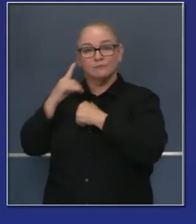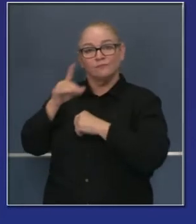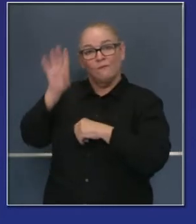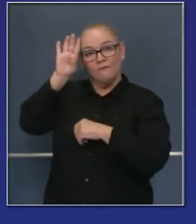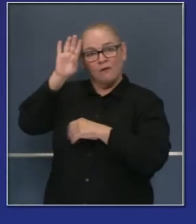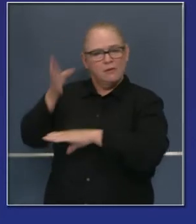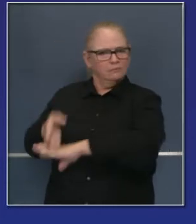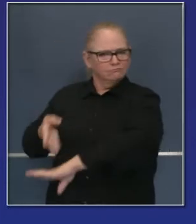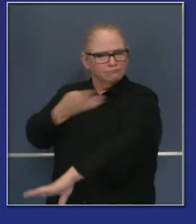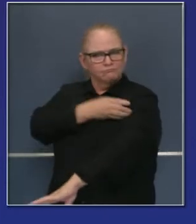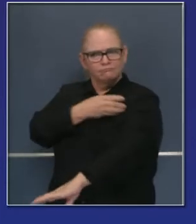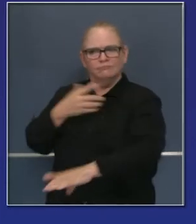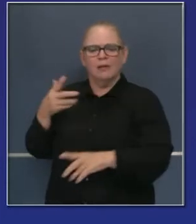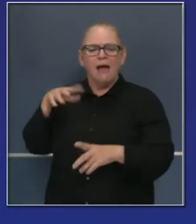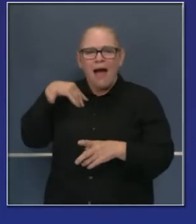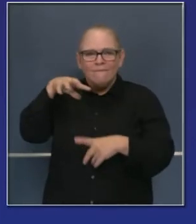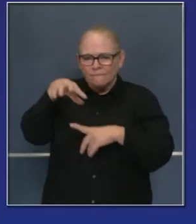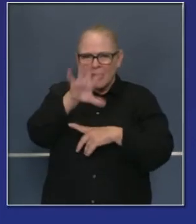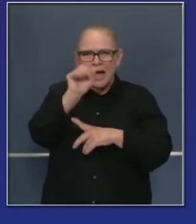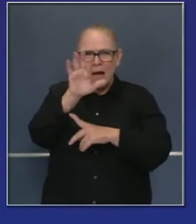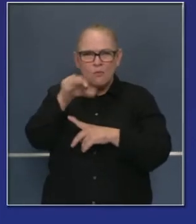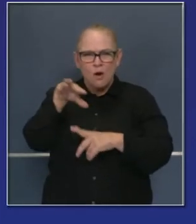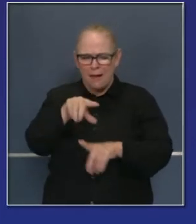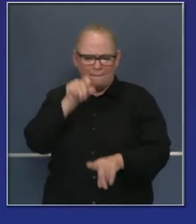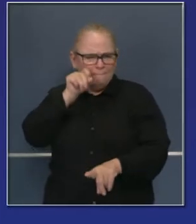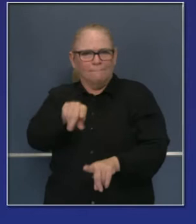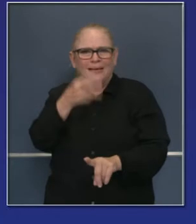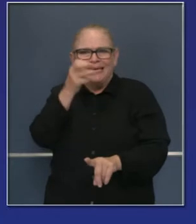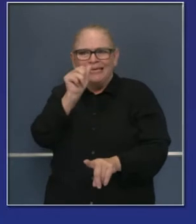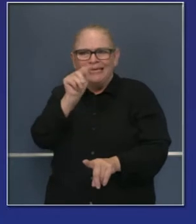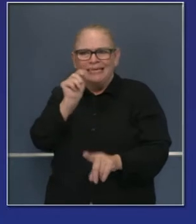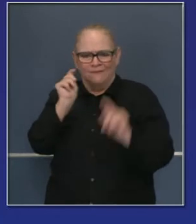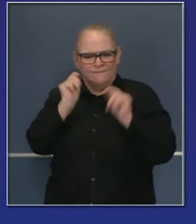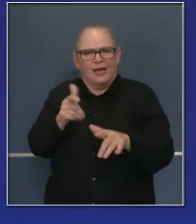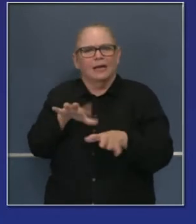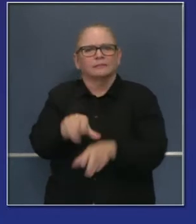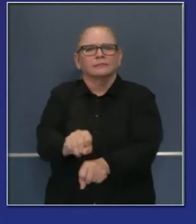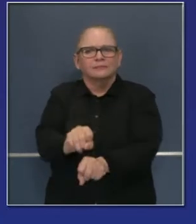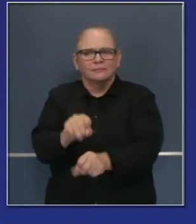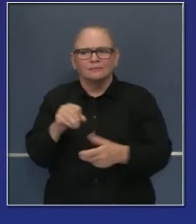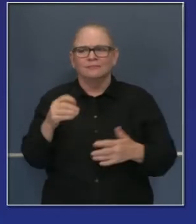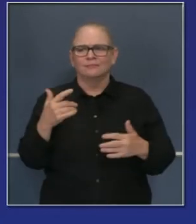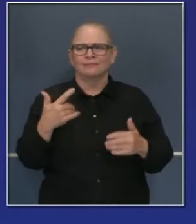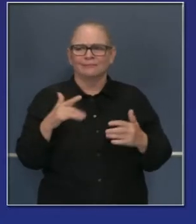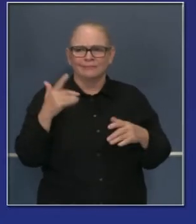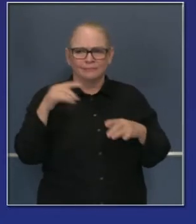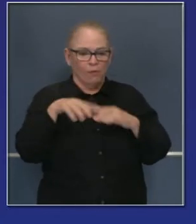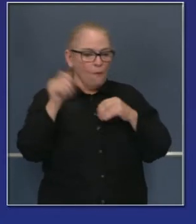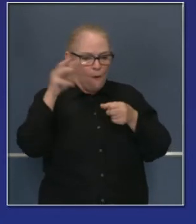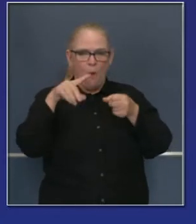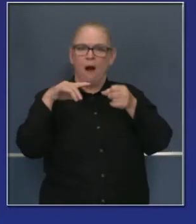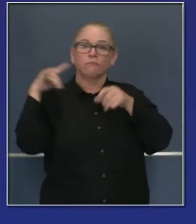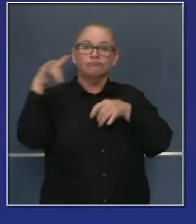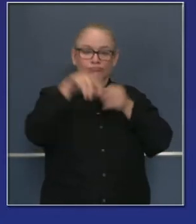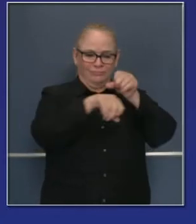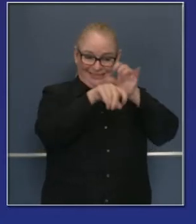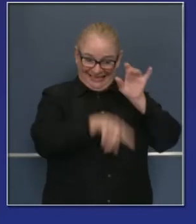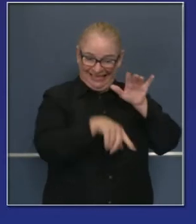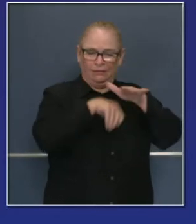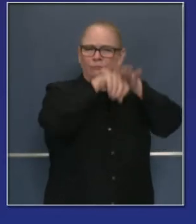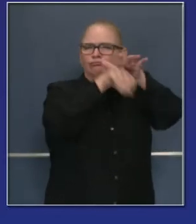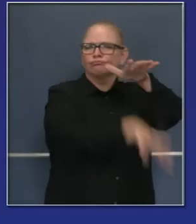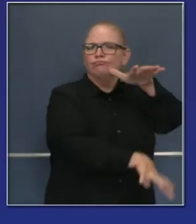de fuego, tecnología de cámaras, de satélite, reconocimiento y